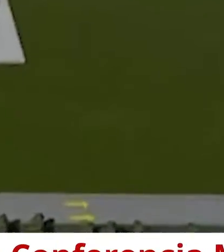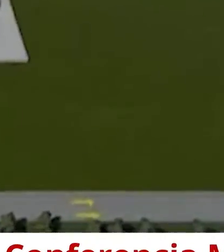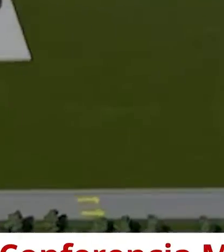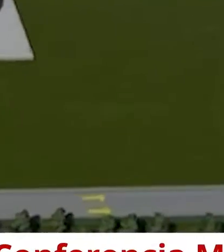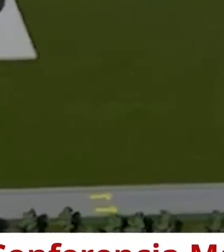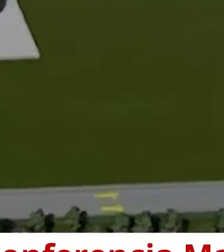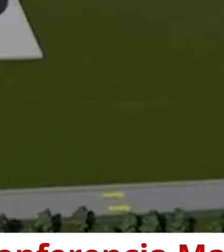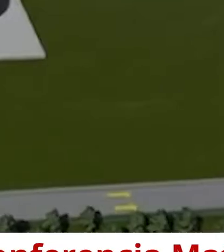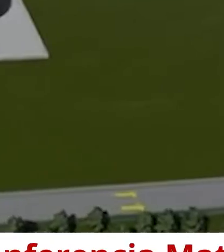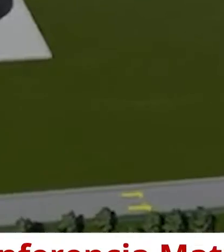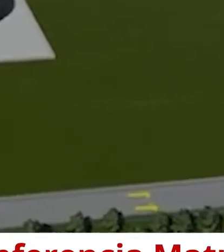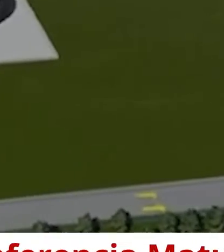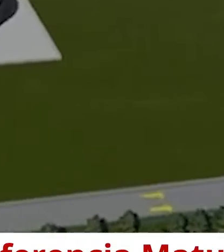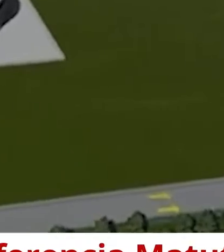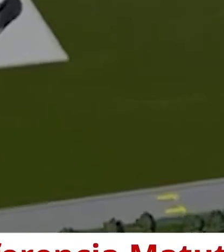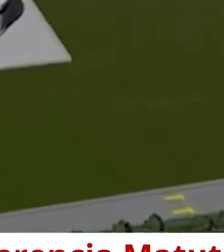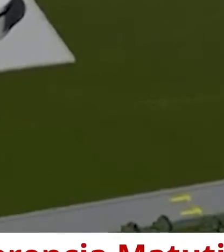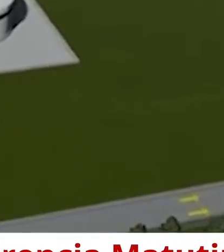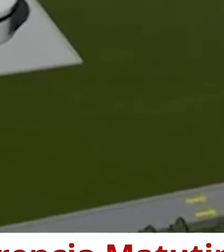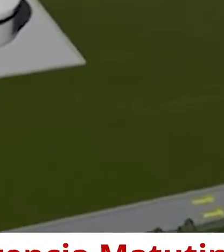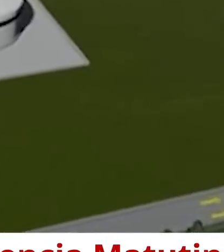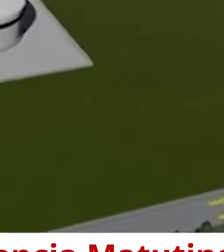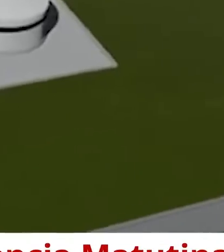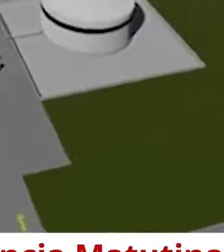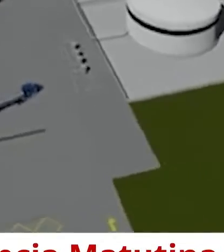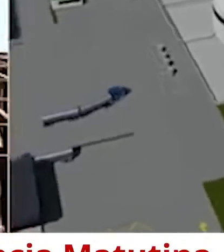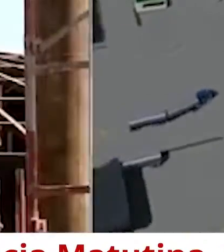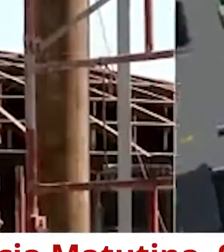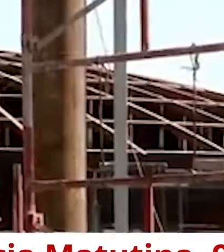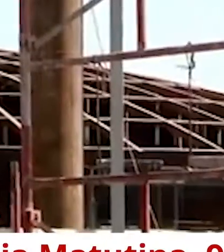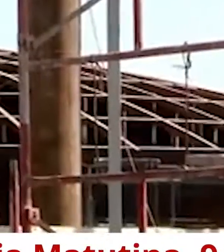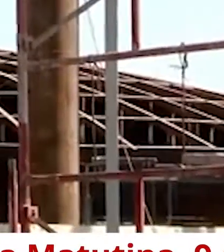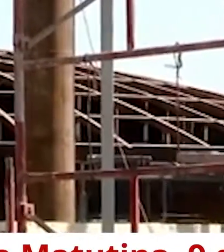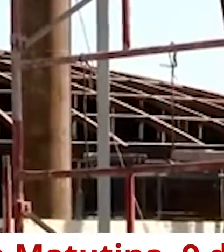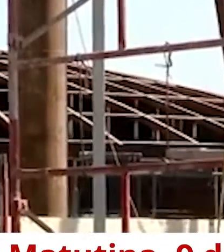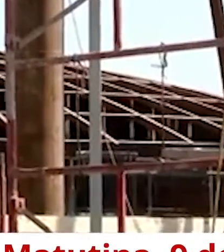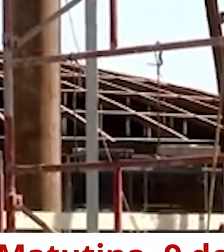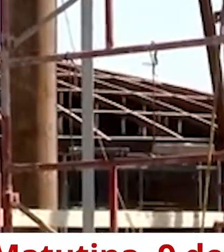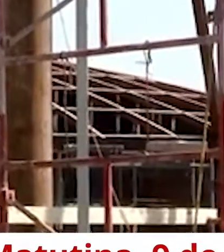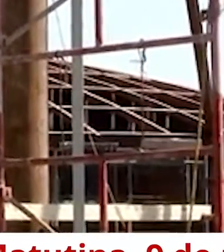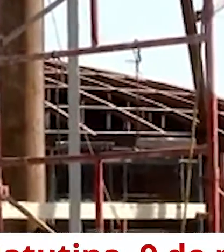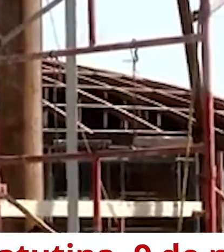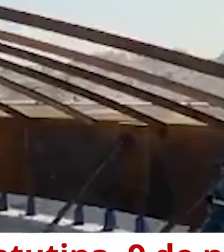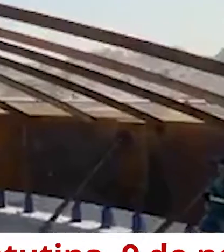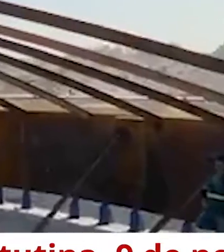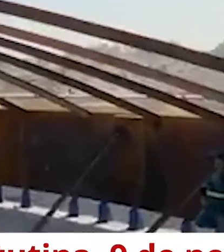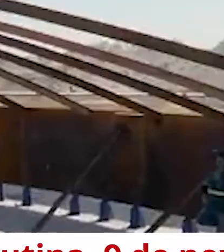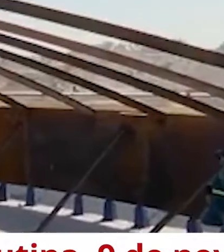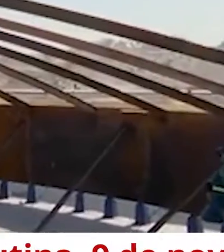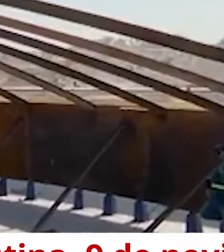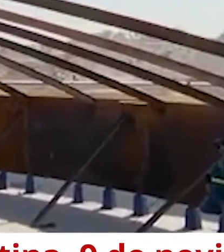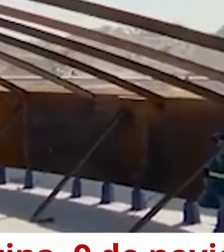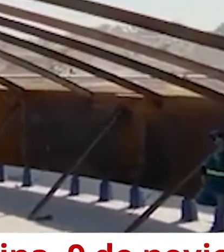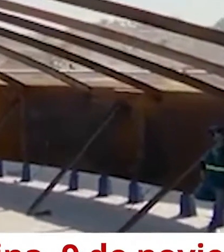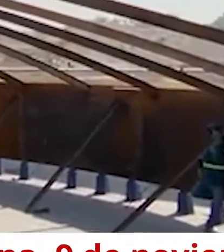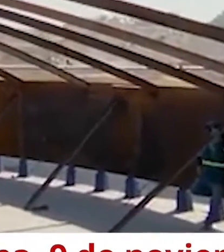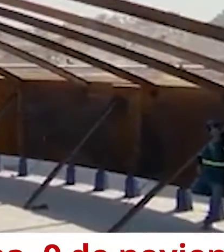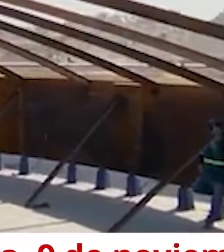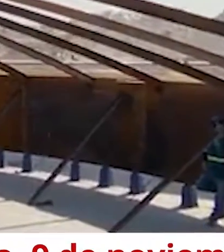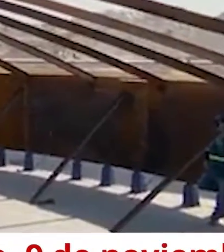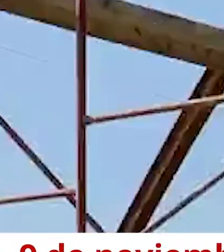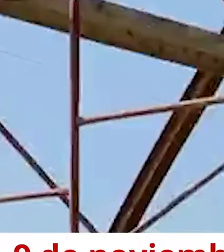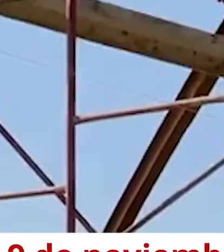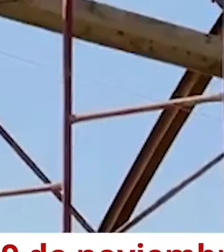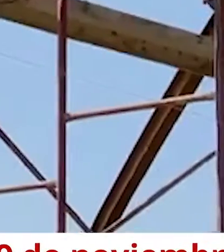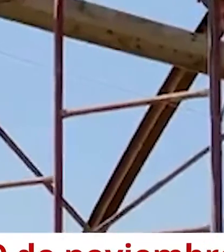En la terminal de combustibles y red de distribución, se avanza en el armado de la estructura del tanque vertical atmosférico 3